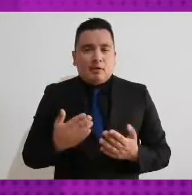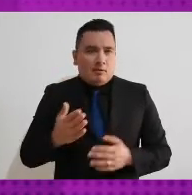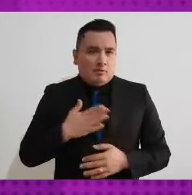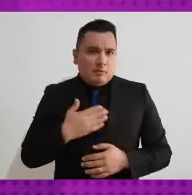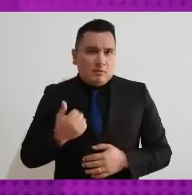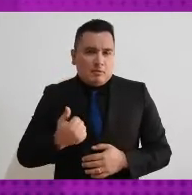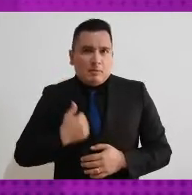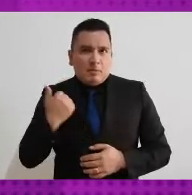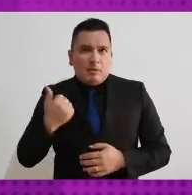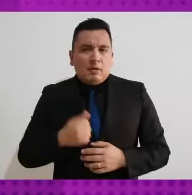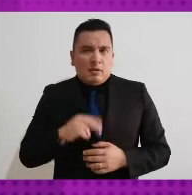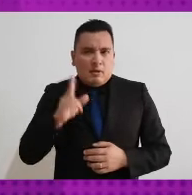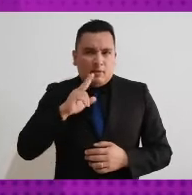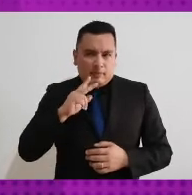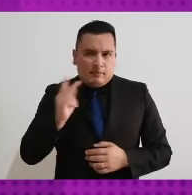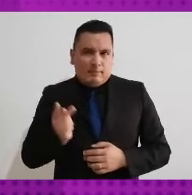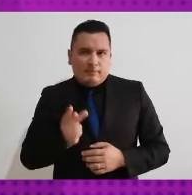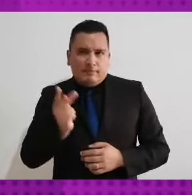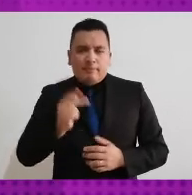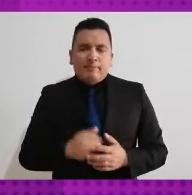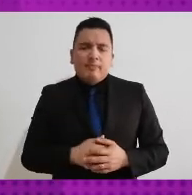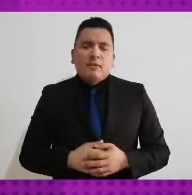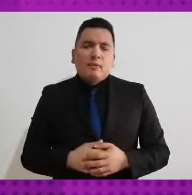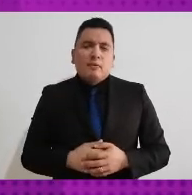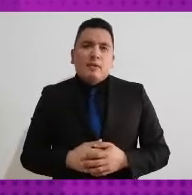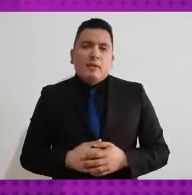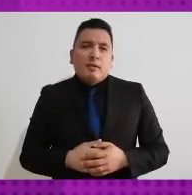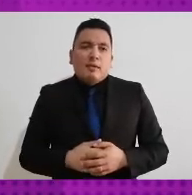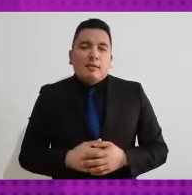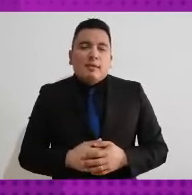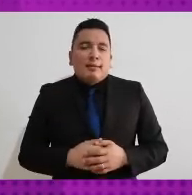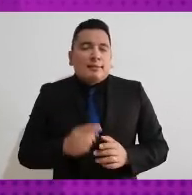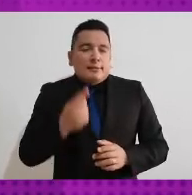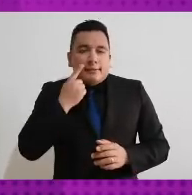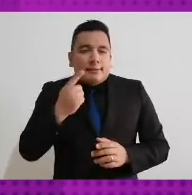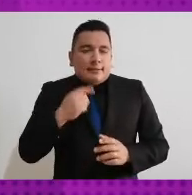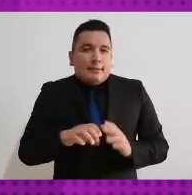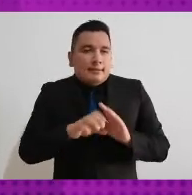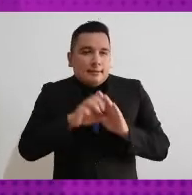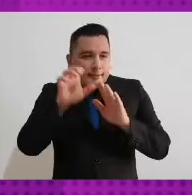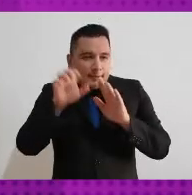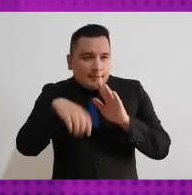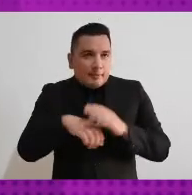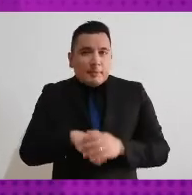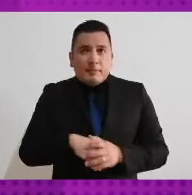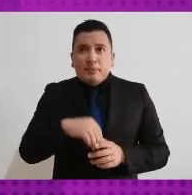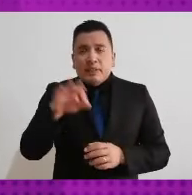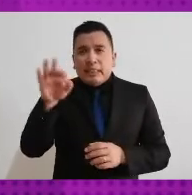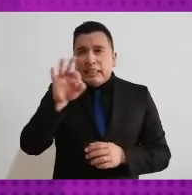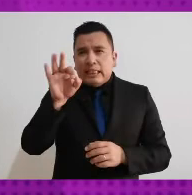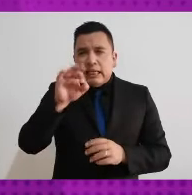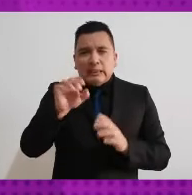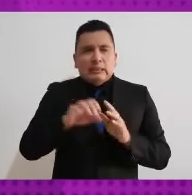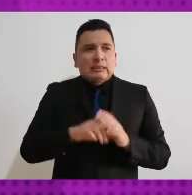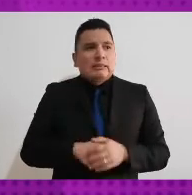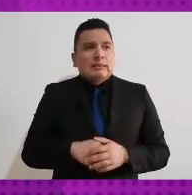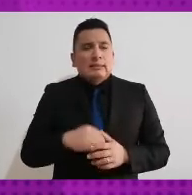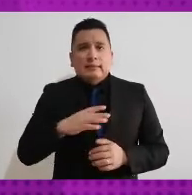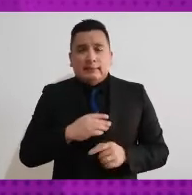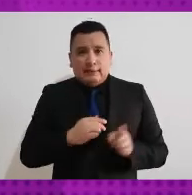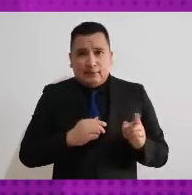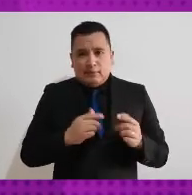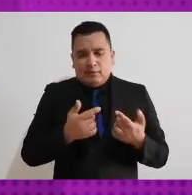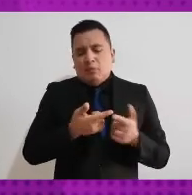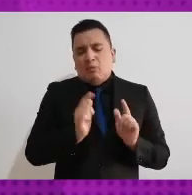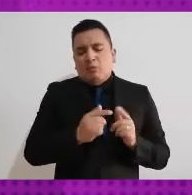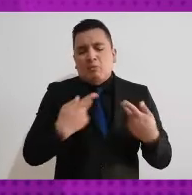Yo aquí quisiera aprovechar para hacerte una pregunta en el sentido de qué pasa con el tema de las personas no binarias en el caso